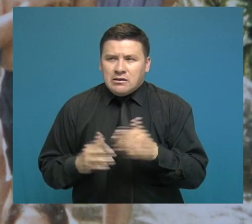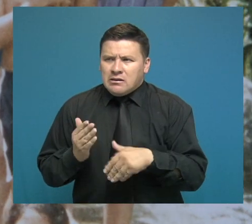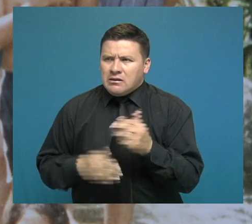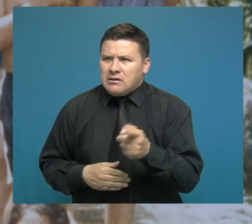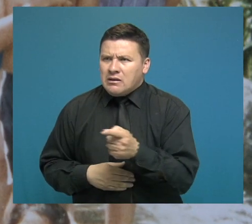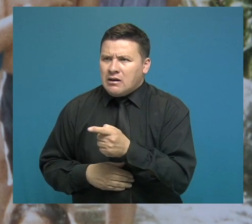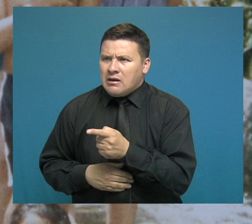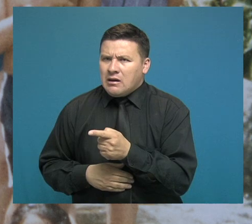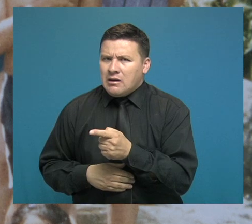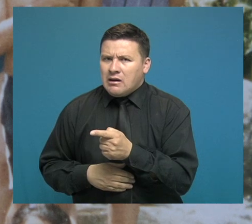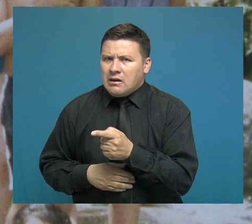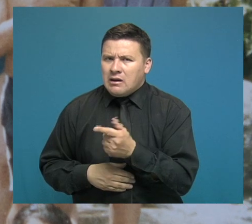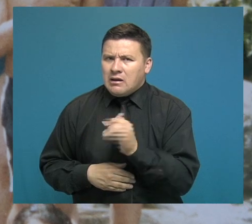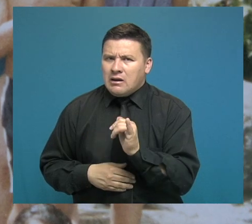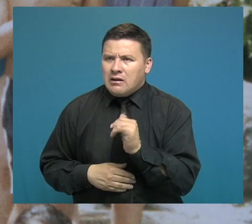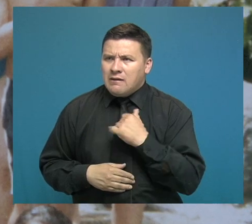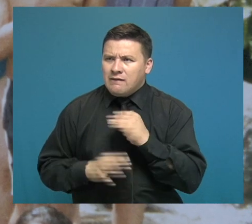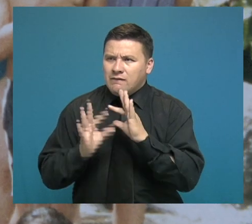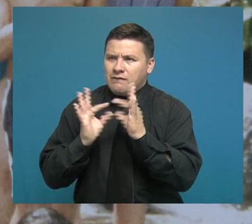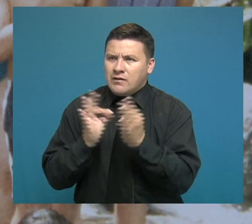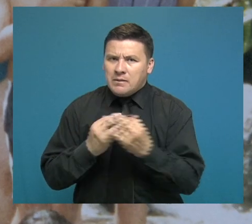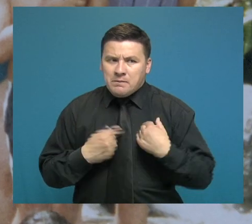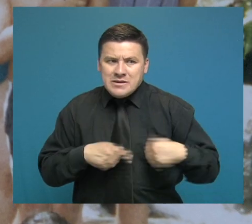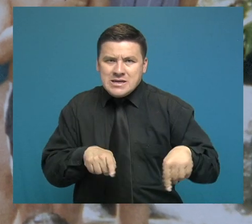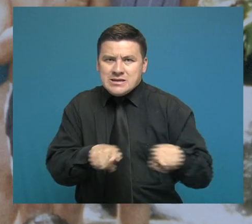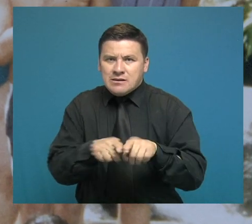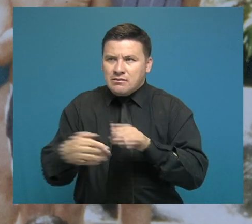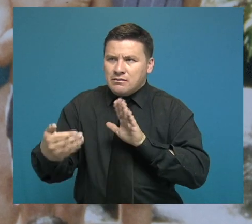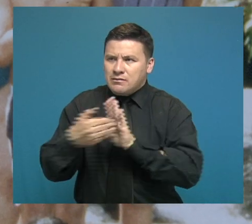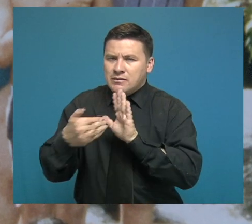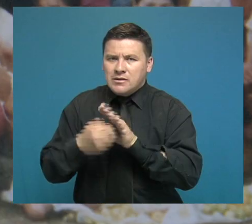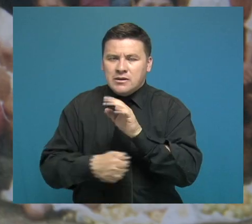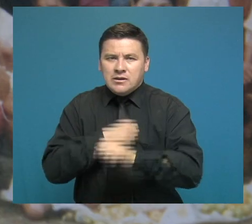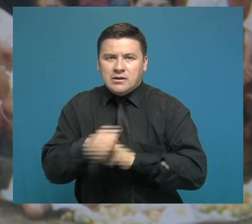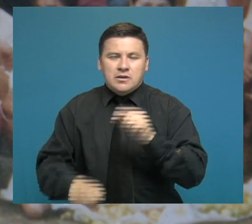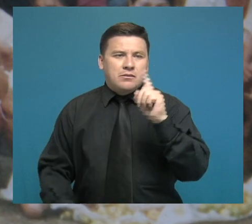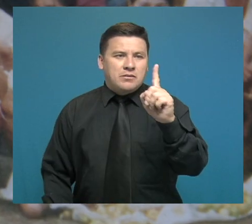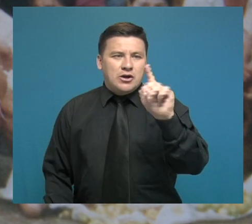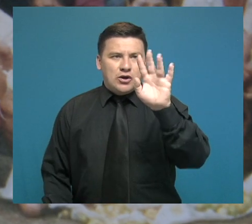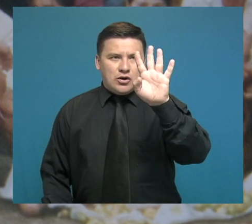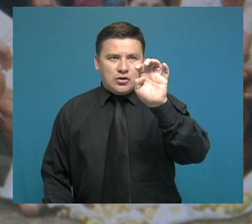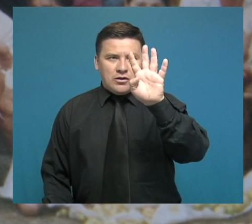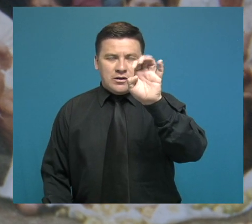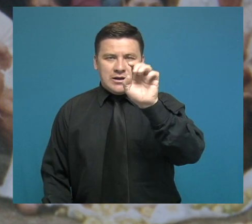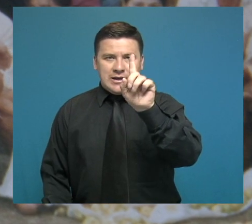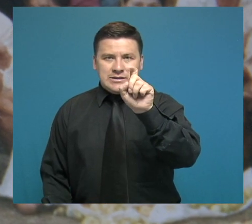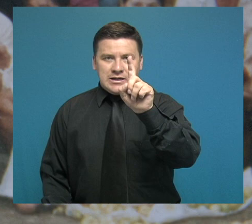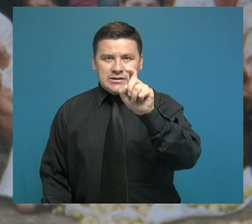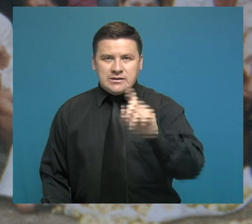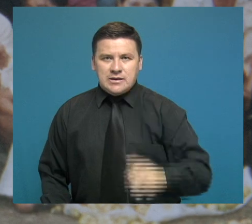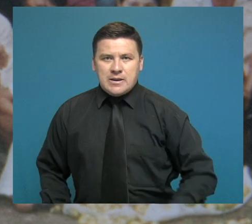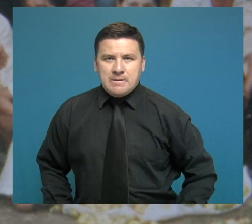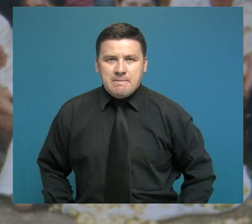Cuando ya decí que ya fue directamente mi familia, mis hermanos, fue en 1996.